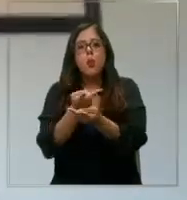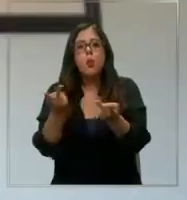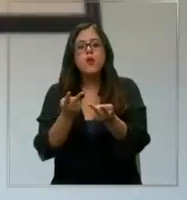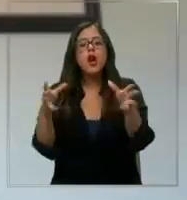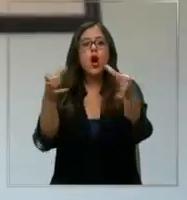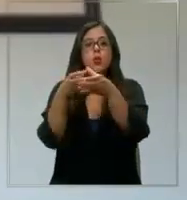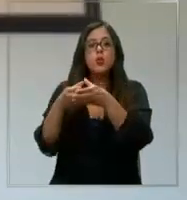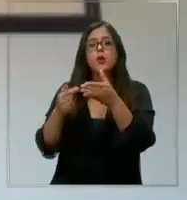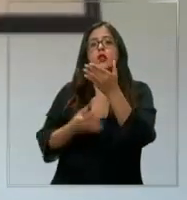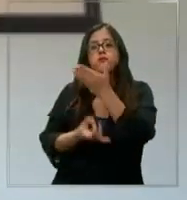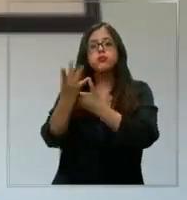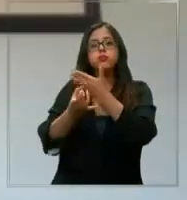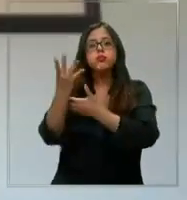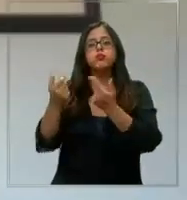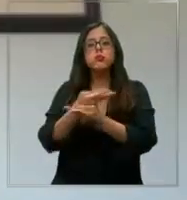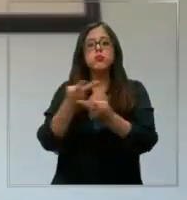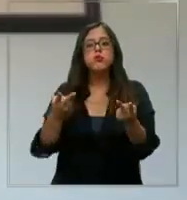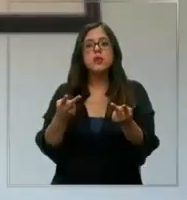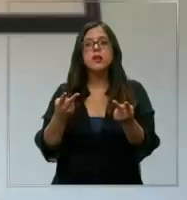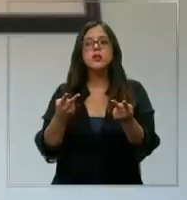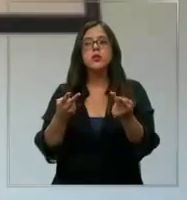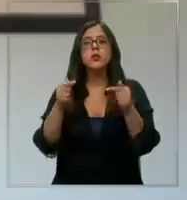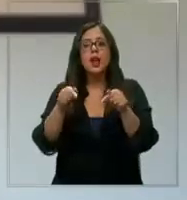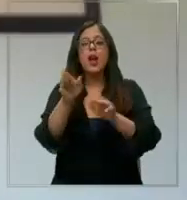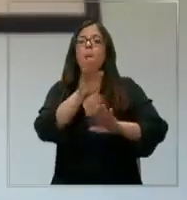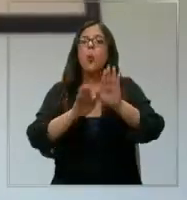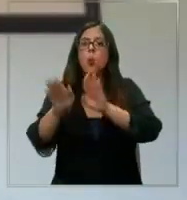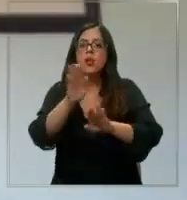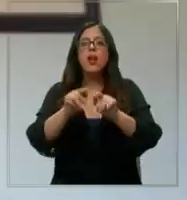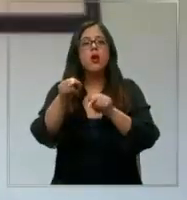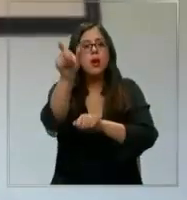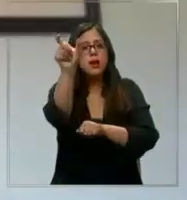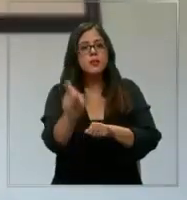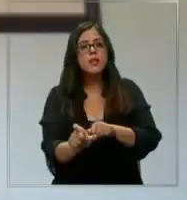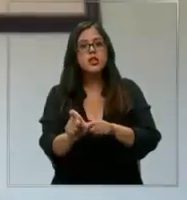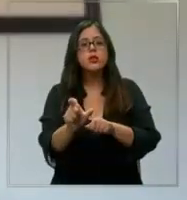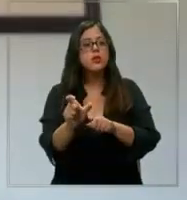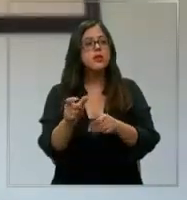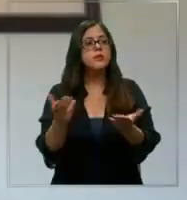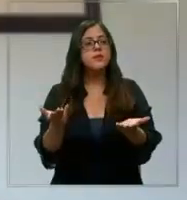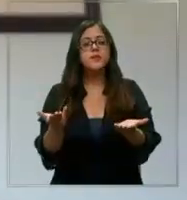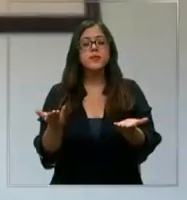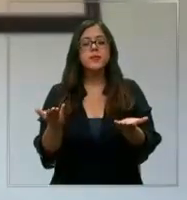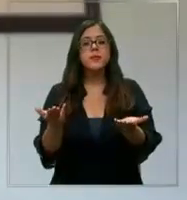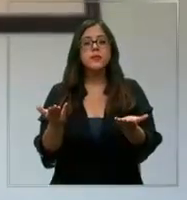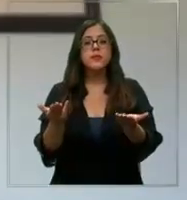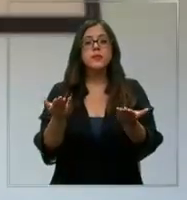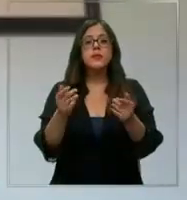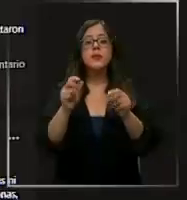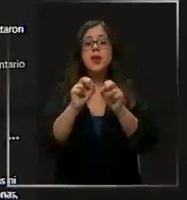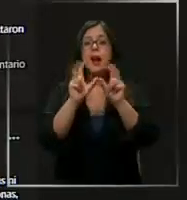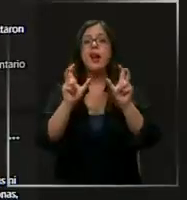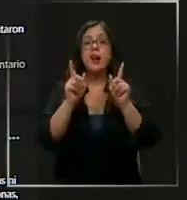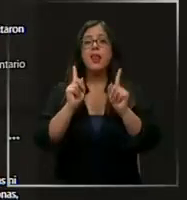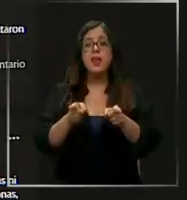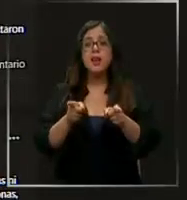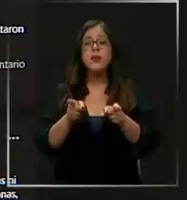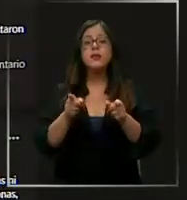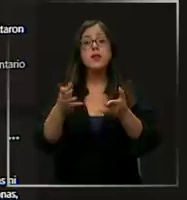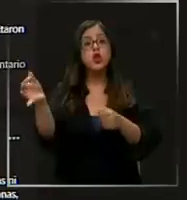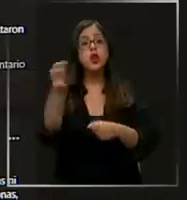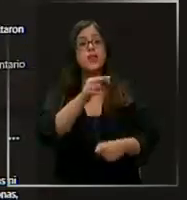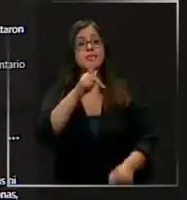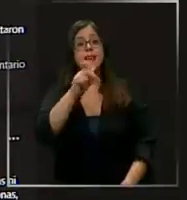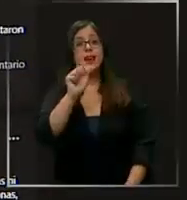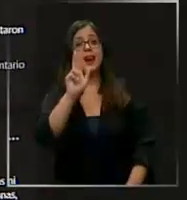grupos que yo había subido la publicación, que tuvieran cuidado con esta persona, que estuvieran alerta. Como dice